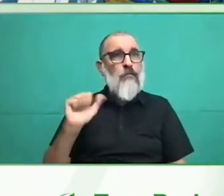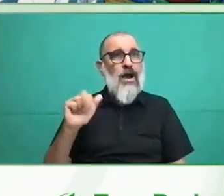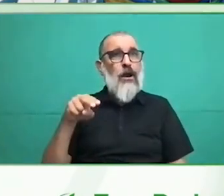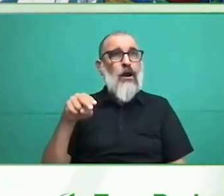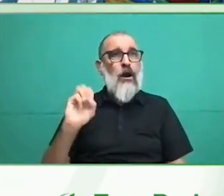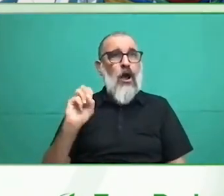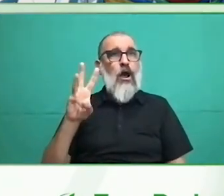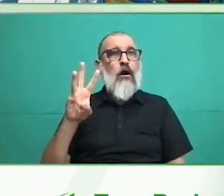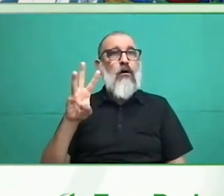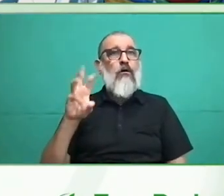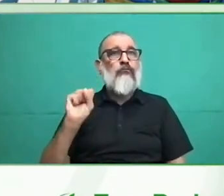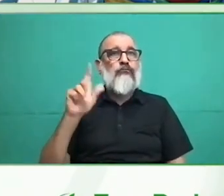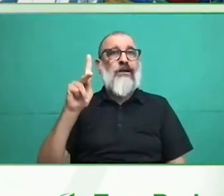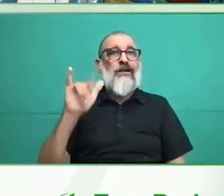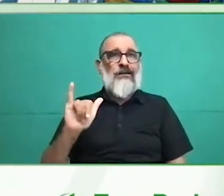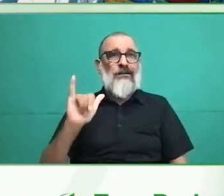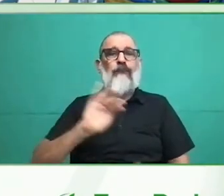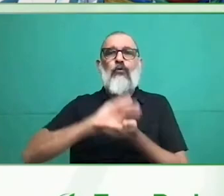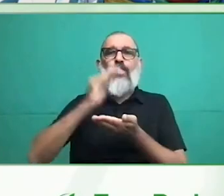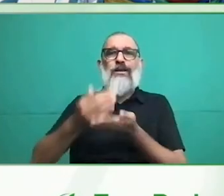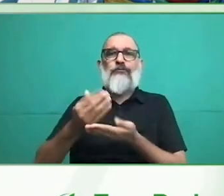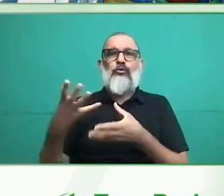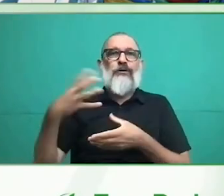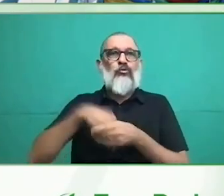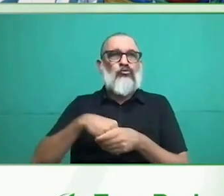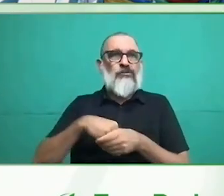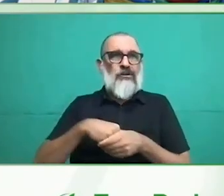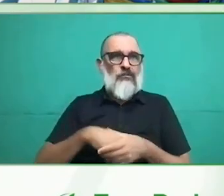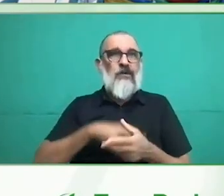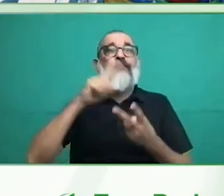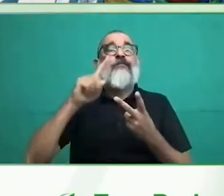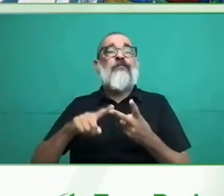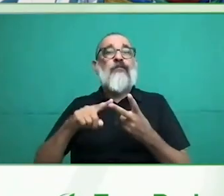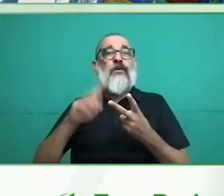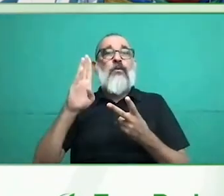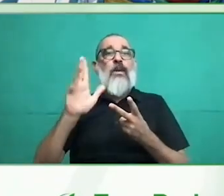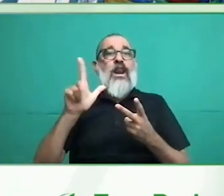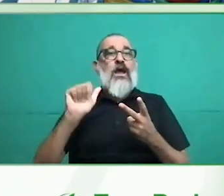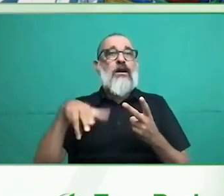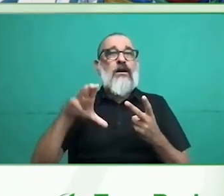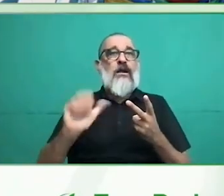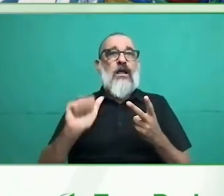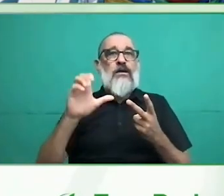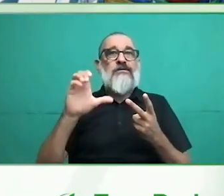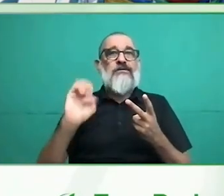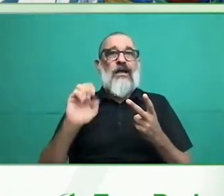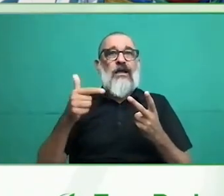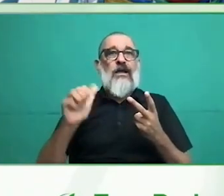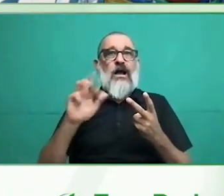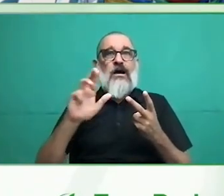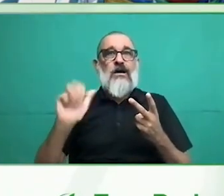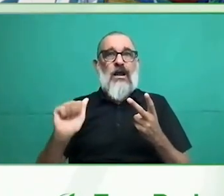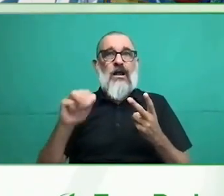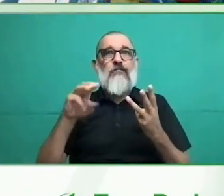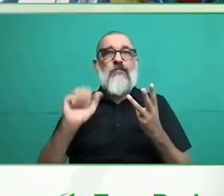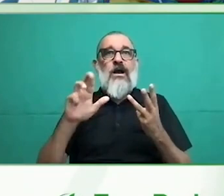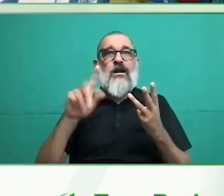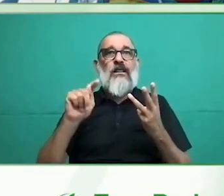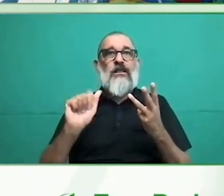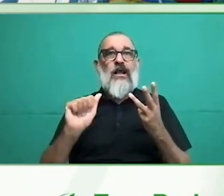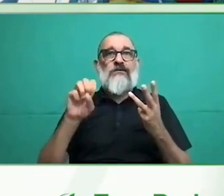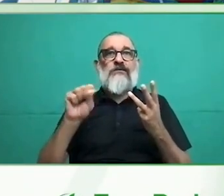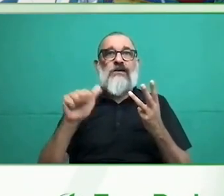y de Marcelus de Fundación Once. Muchísimas gracias a todos y todas por estar